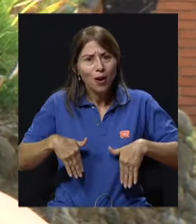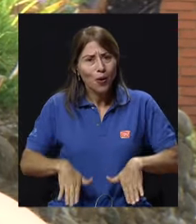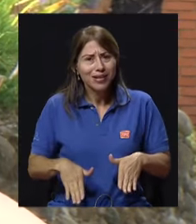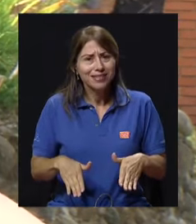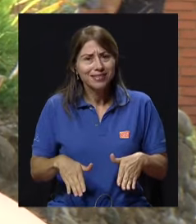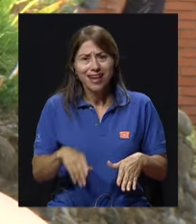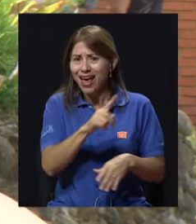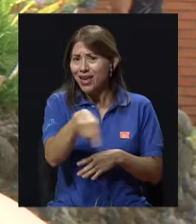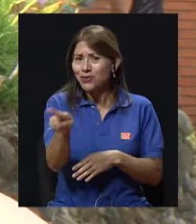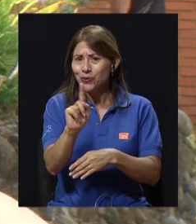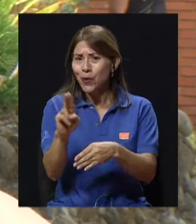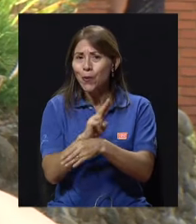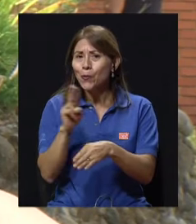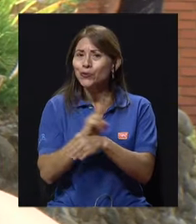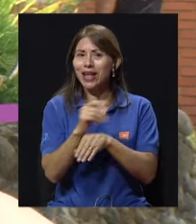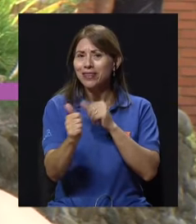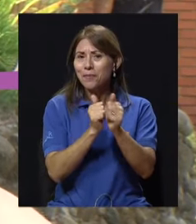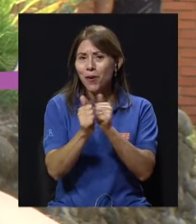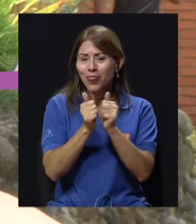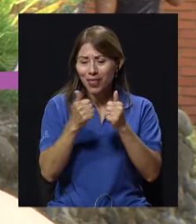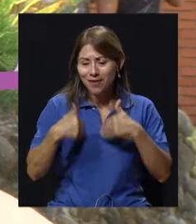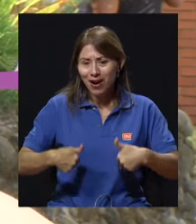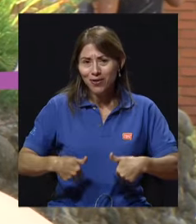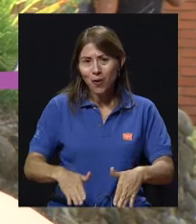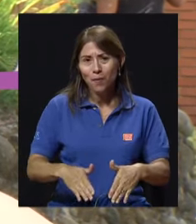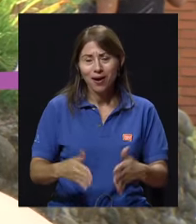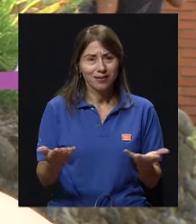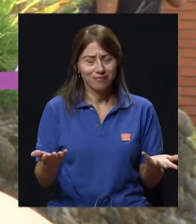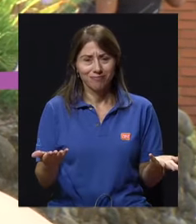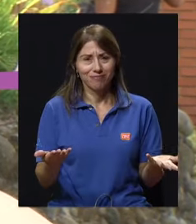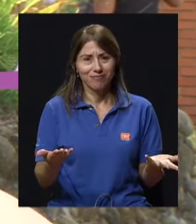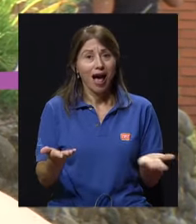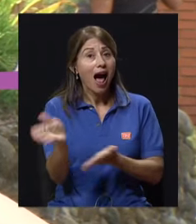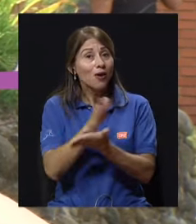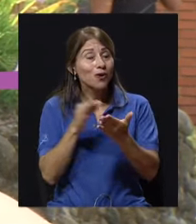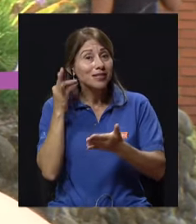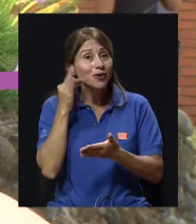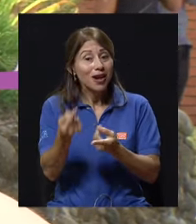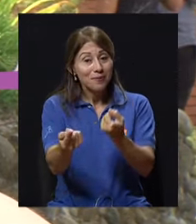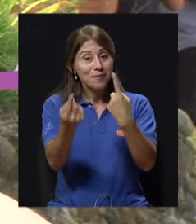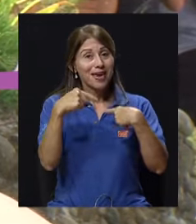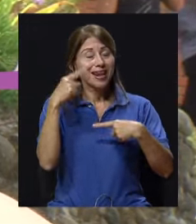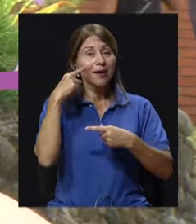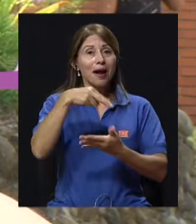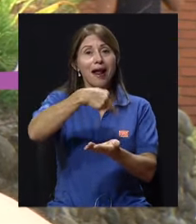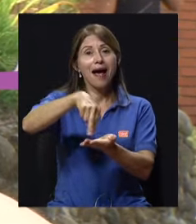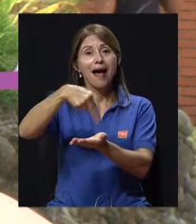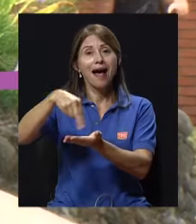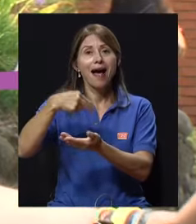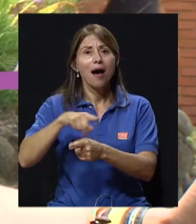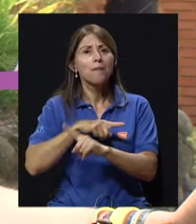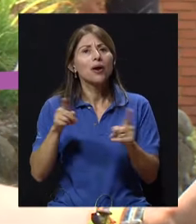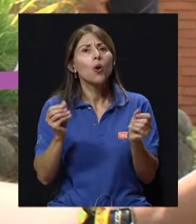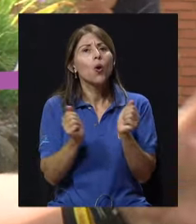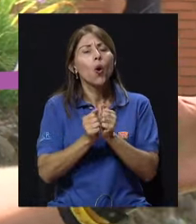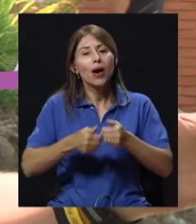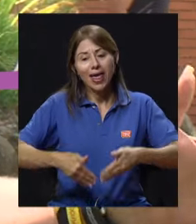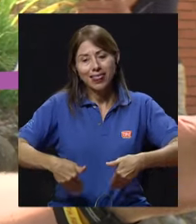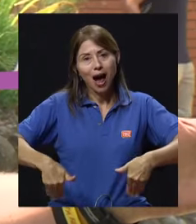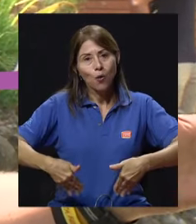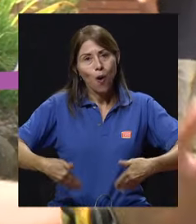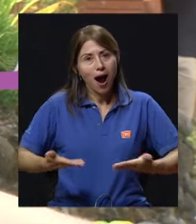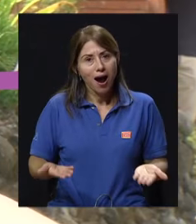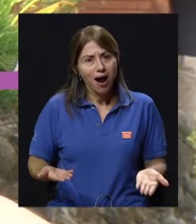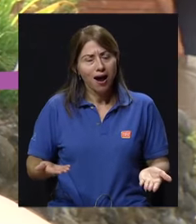señoras que vienen a hacer aeróbicos bailables y vienen con en agua. Sí, digamos, es algo que hemos ido